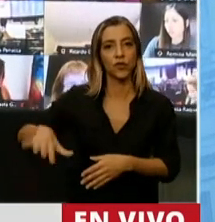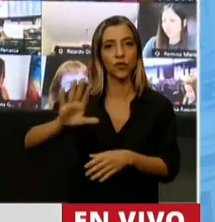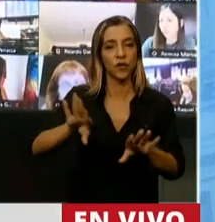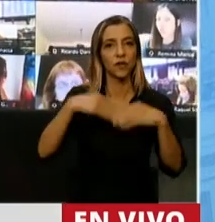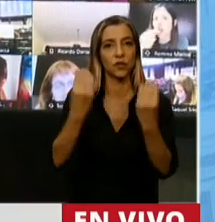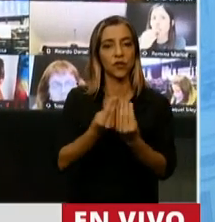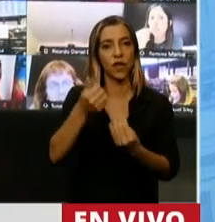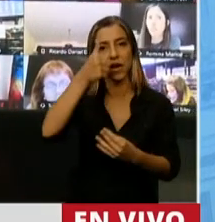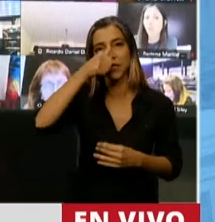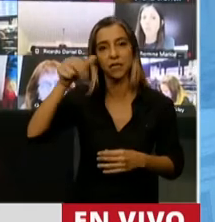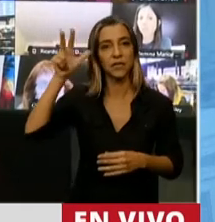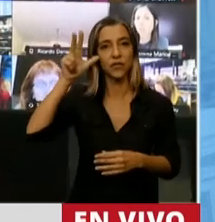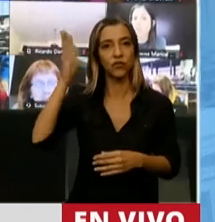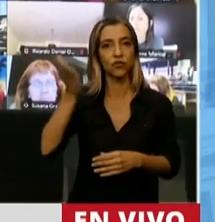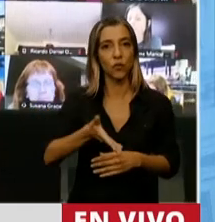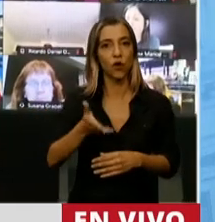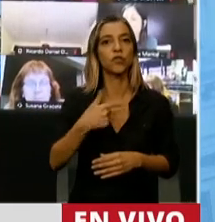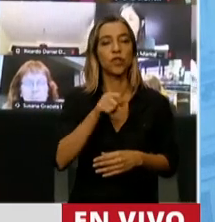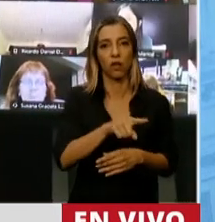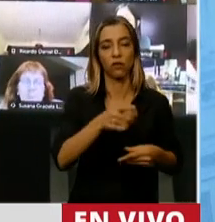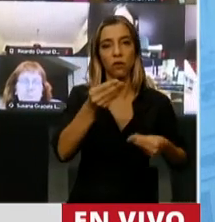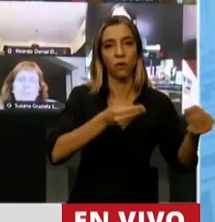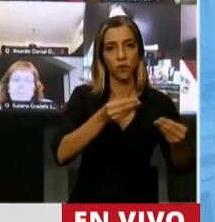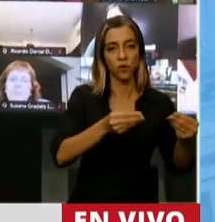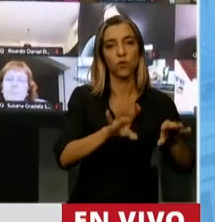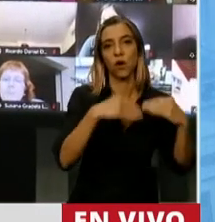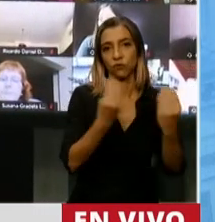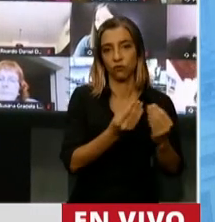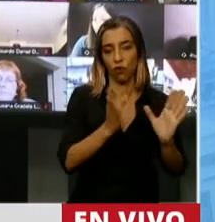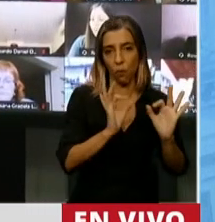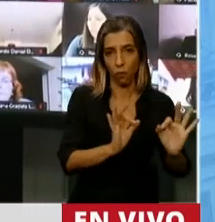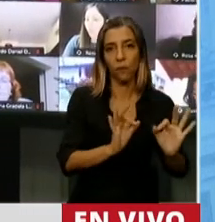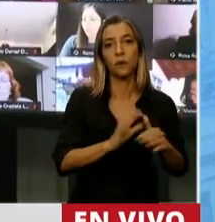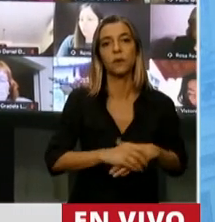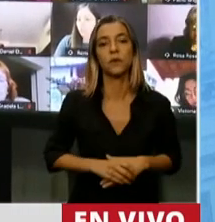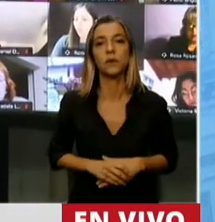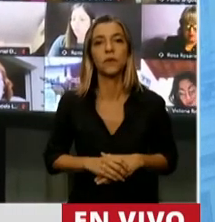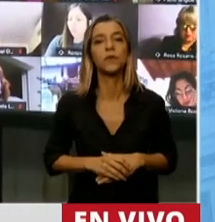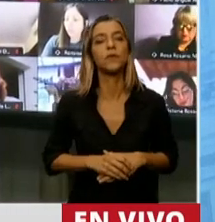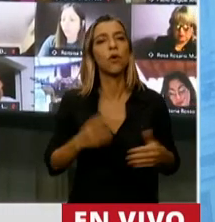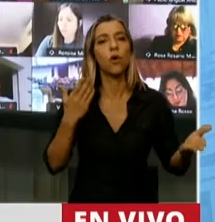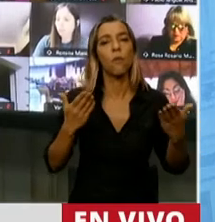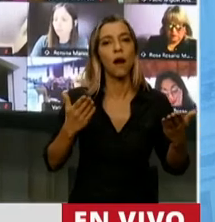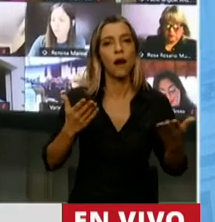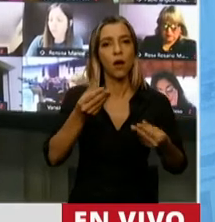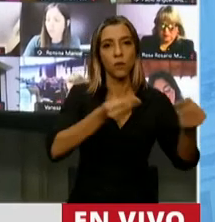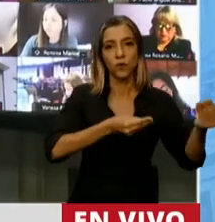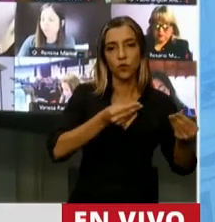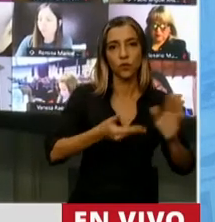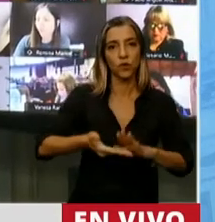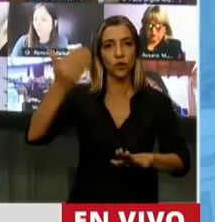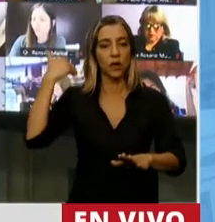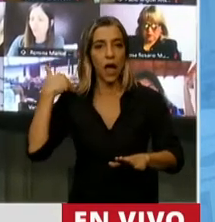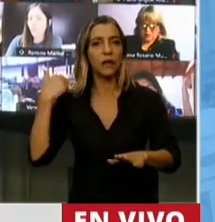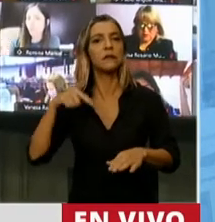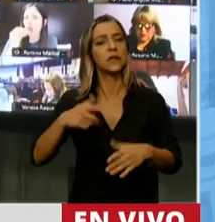del total del presupuesto. Comparado con el presupuesto anterior, hay un crecimiento importante en salud,